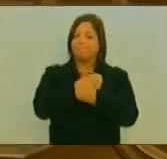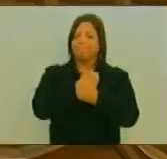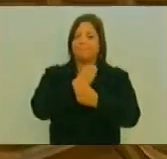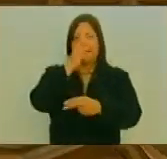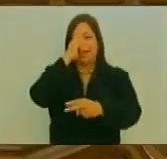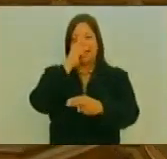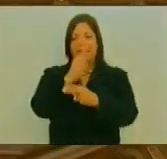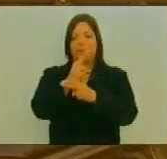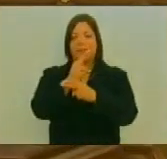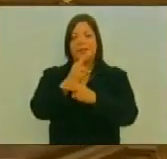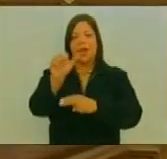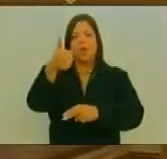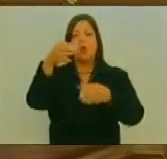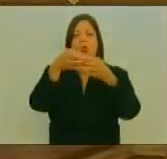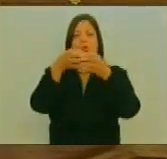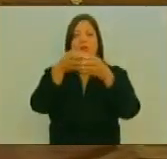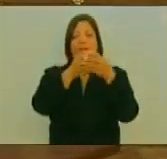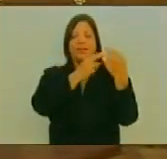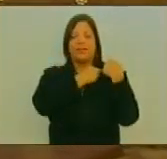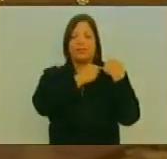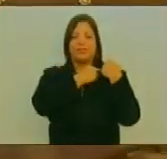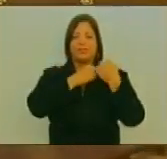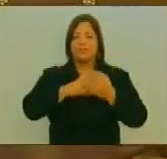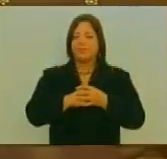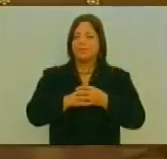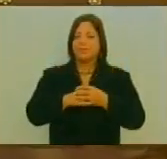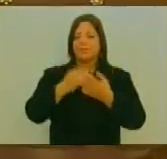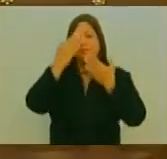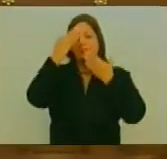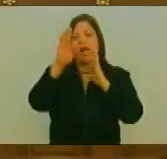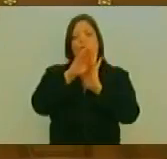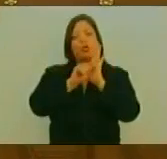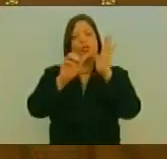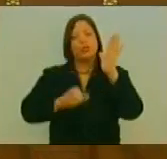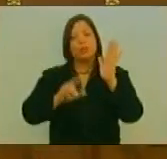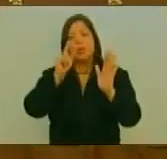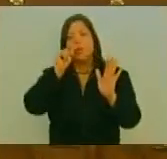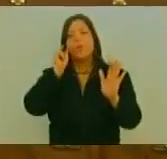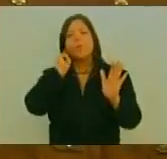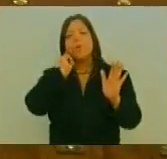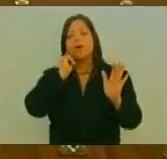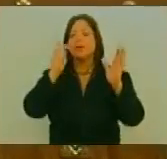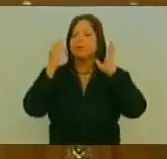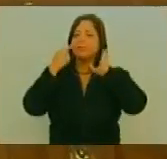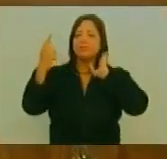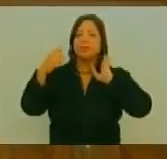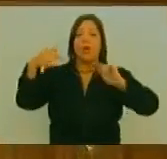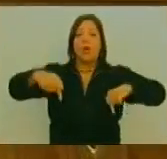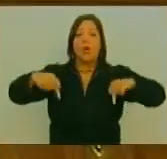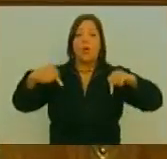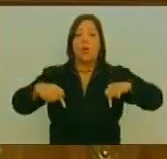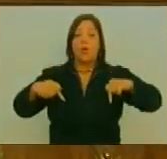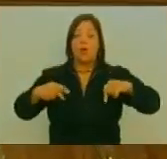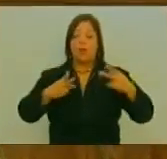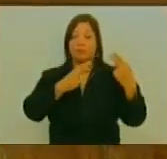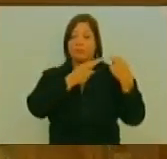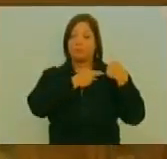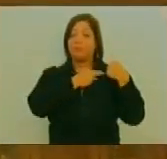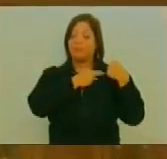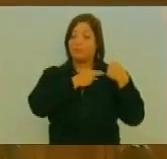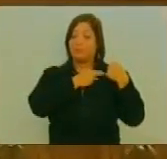Respetada Junta Directiva A Nuestros Colegas Constituyentes Que Hoy Estamos Asumiendo